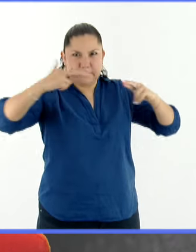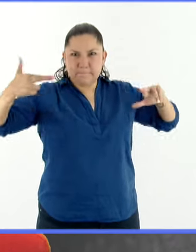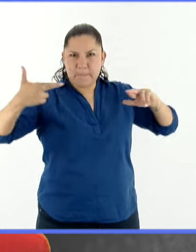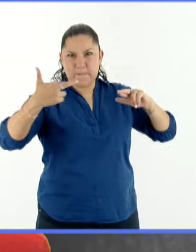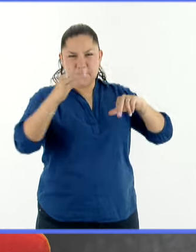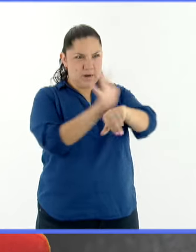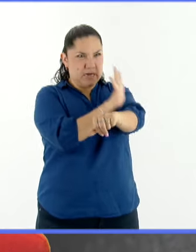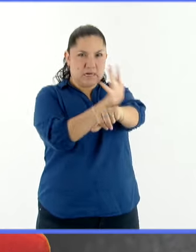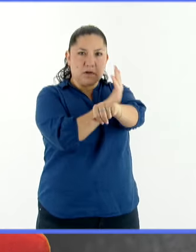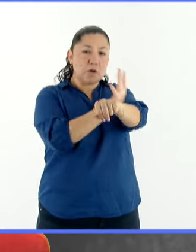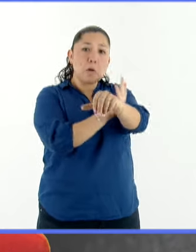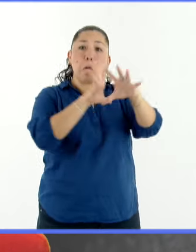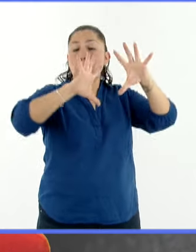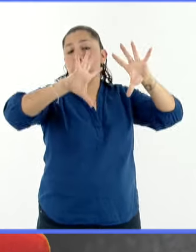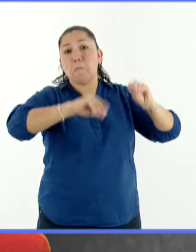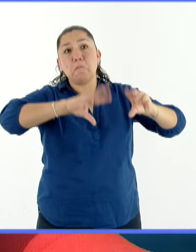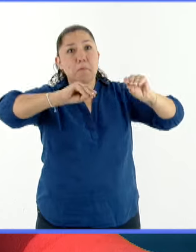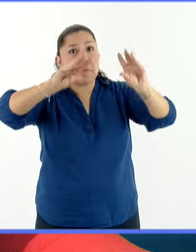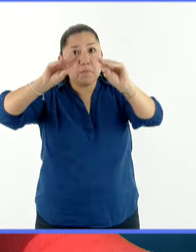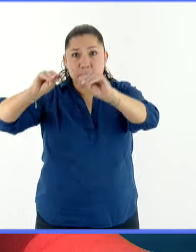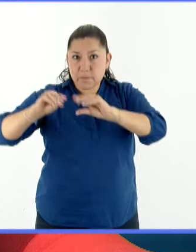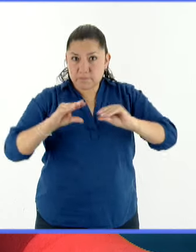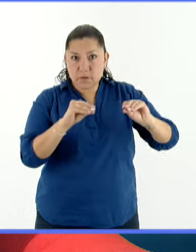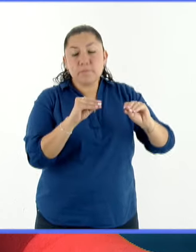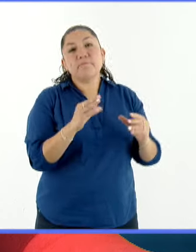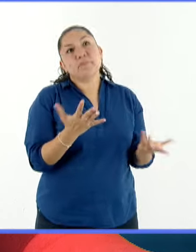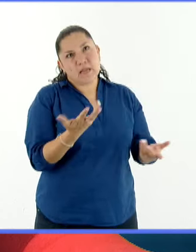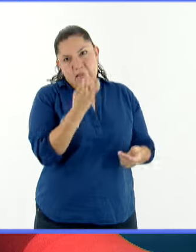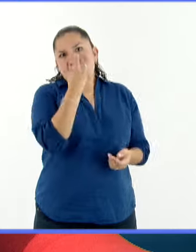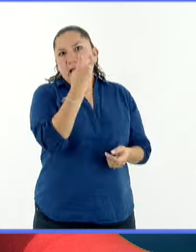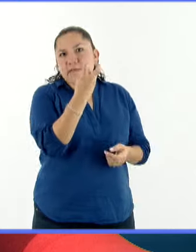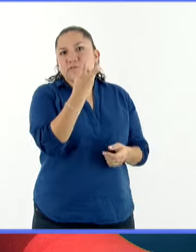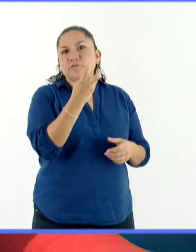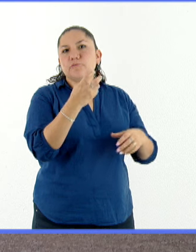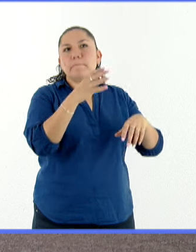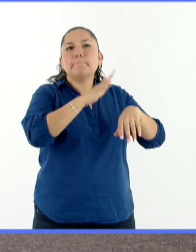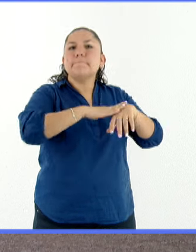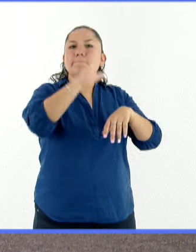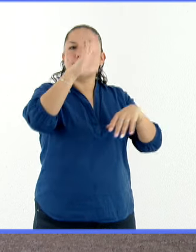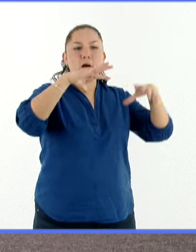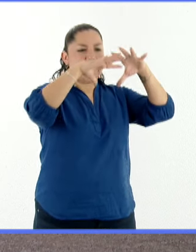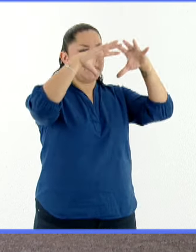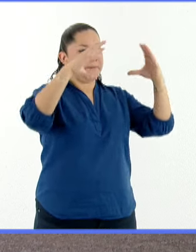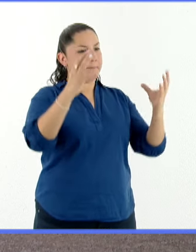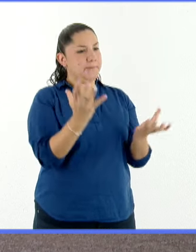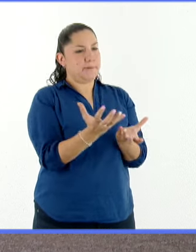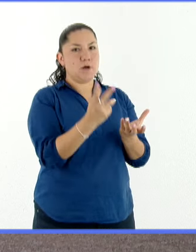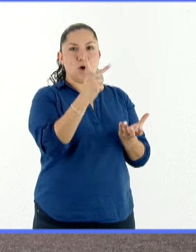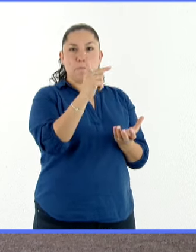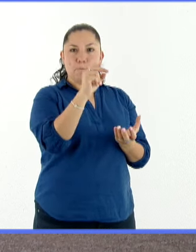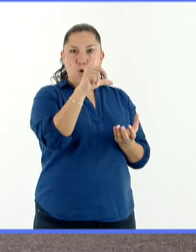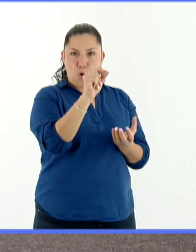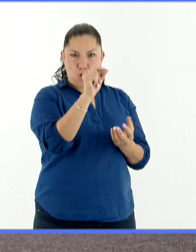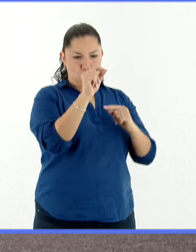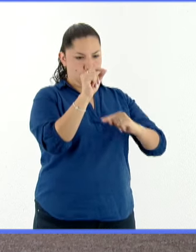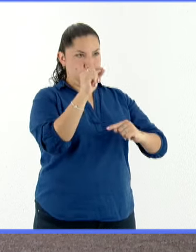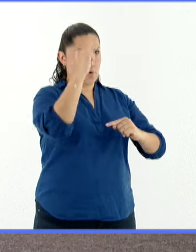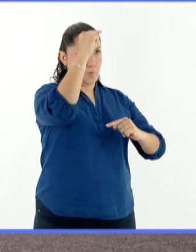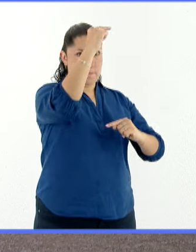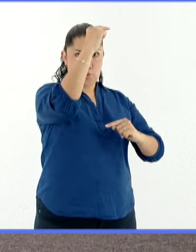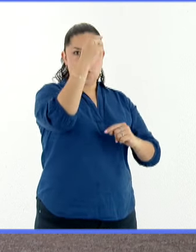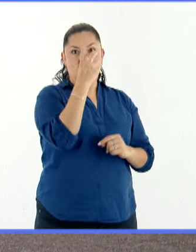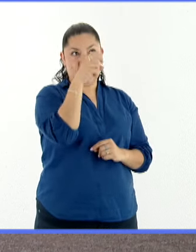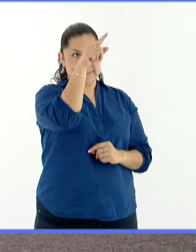partículas siguen al campo magnético, muchas se concentran en los polos magnéticos de la Tierra, que coinciden con los polos geográficos.